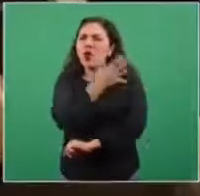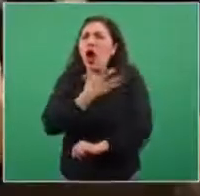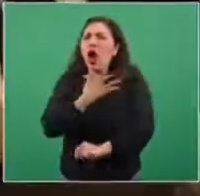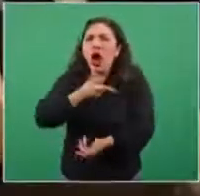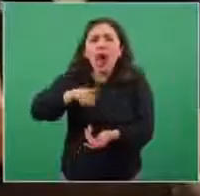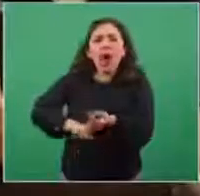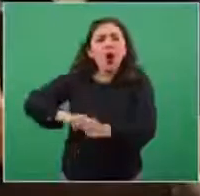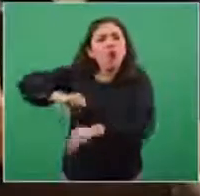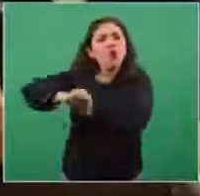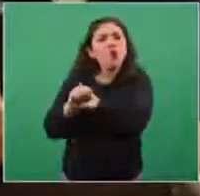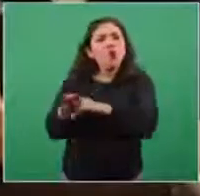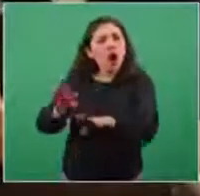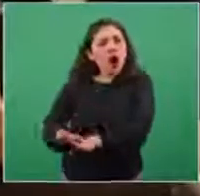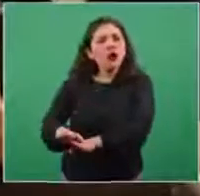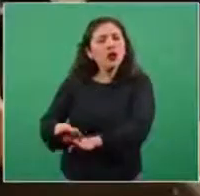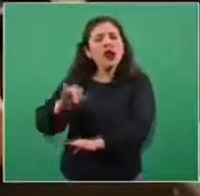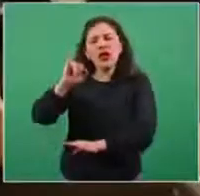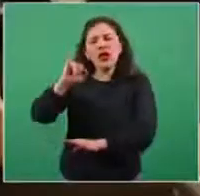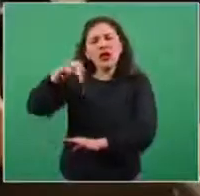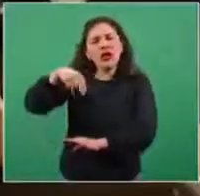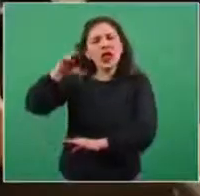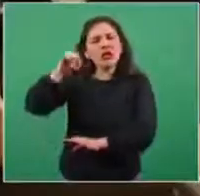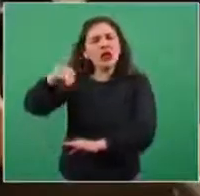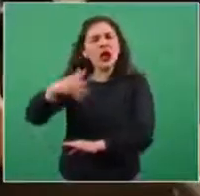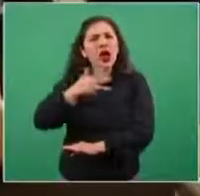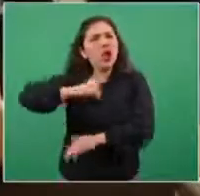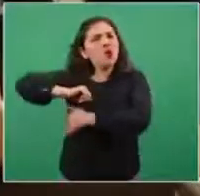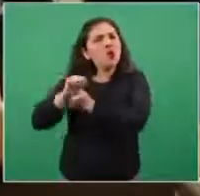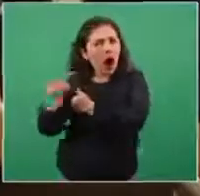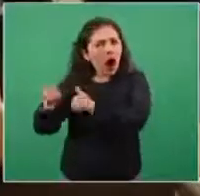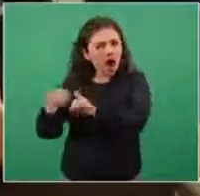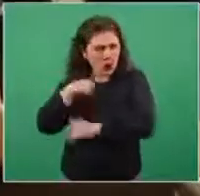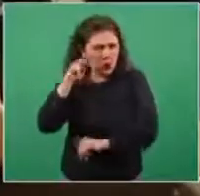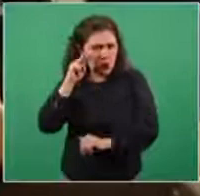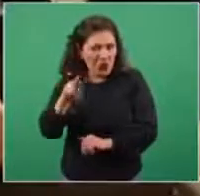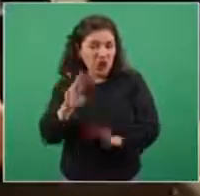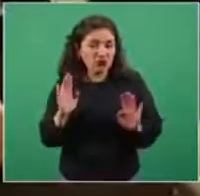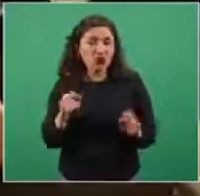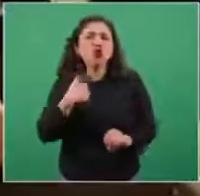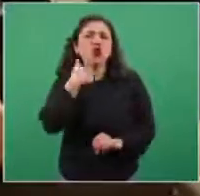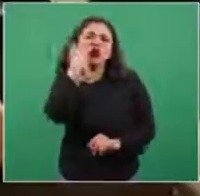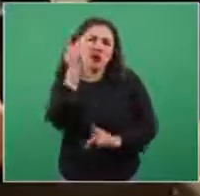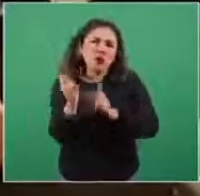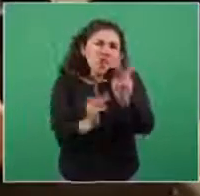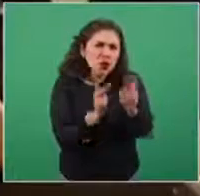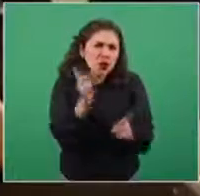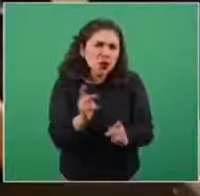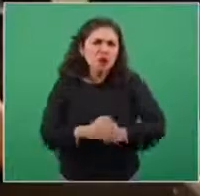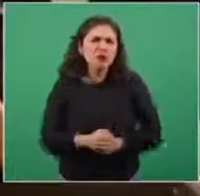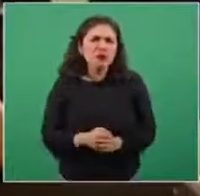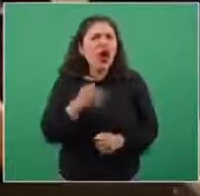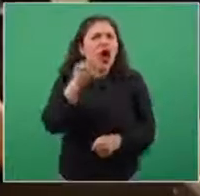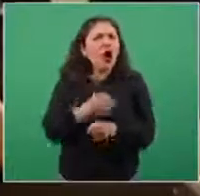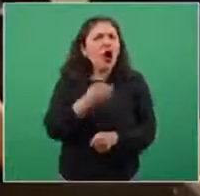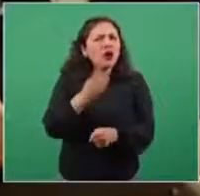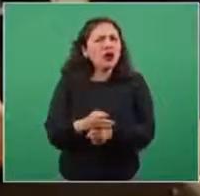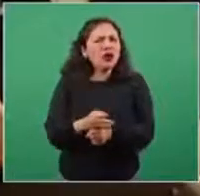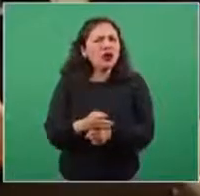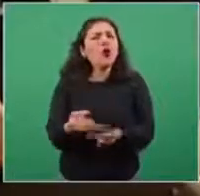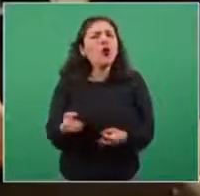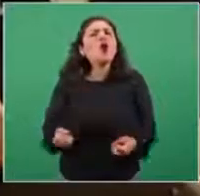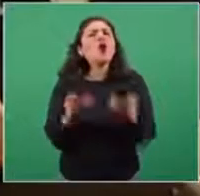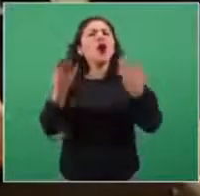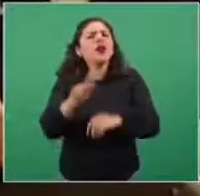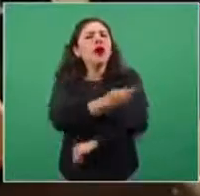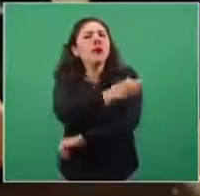y están en el INCAN, es lo que estaba viendo. Quiero preguntarle de manera directa, ahorita ¿cuántas dosis hay para